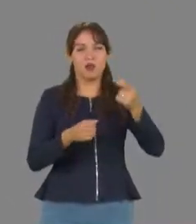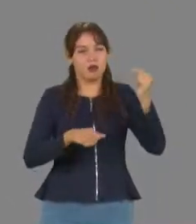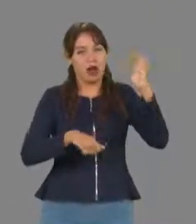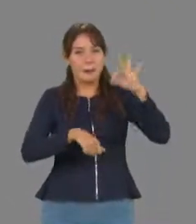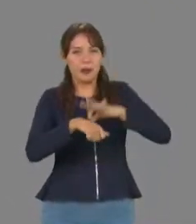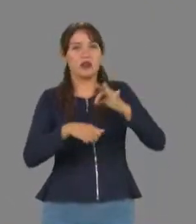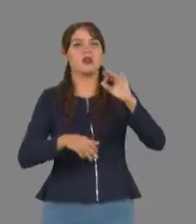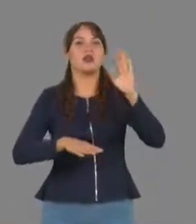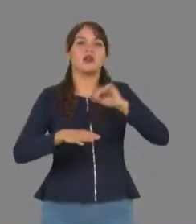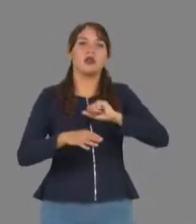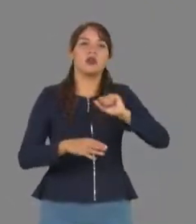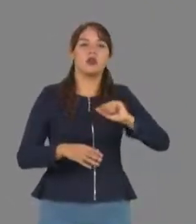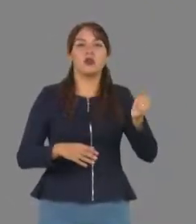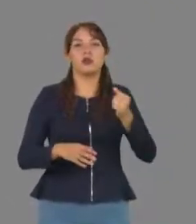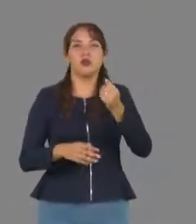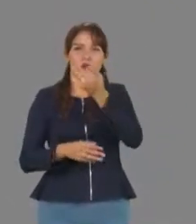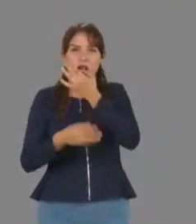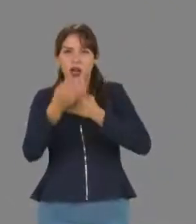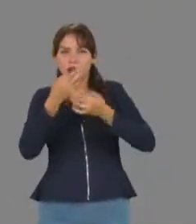sustancias que nos provoquen